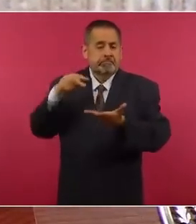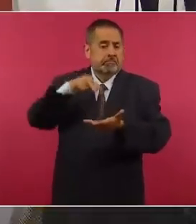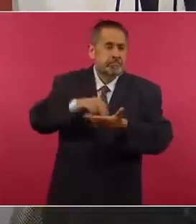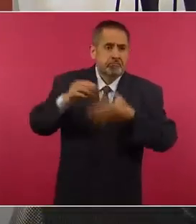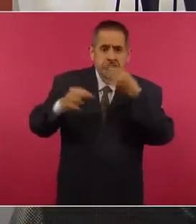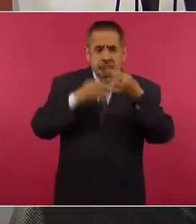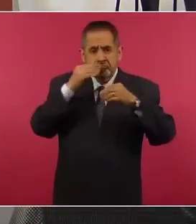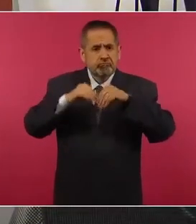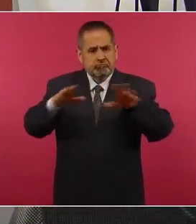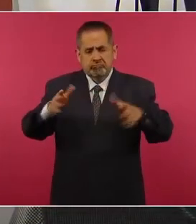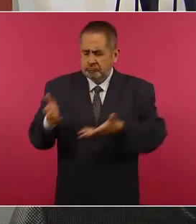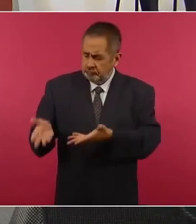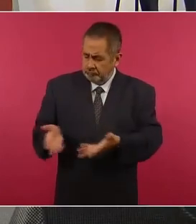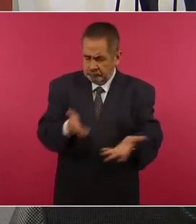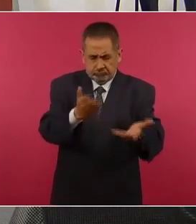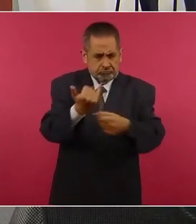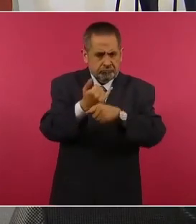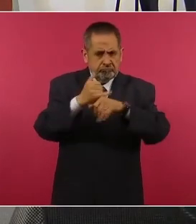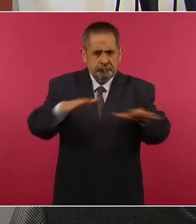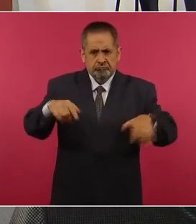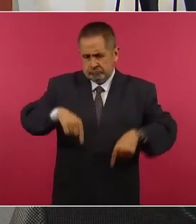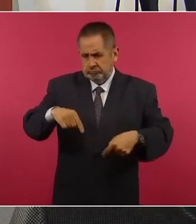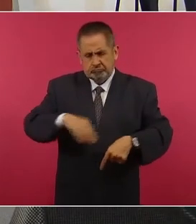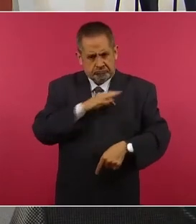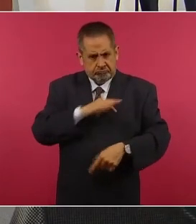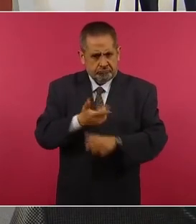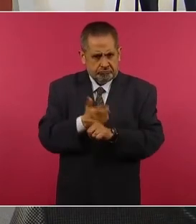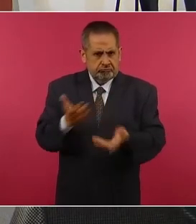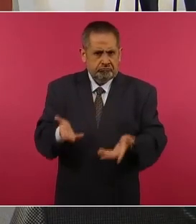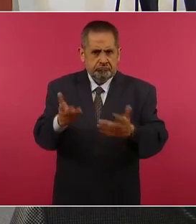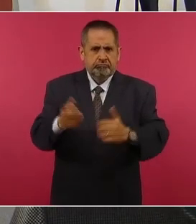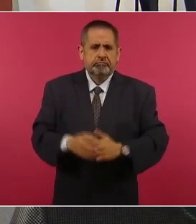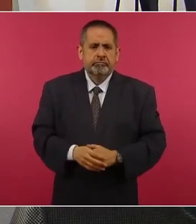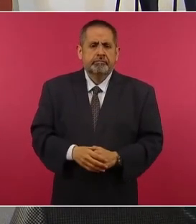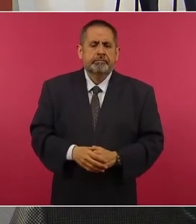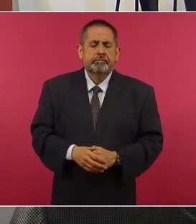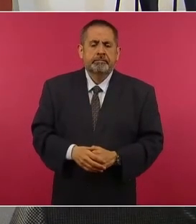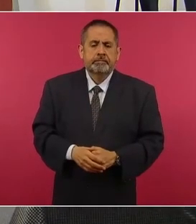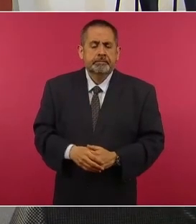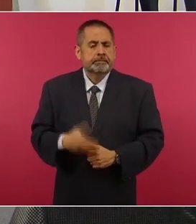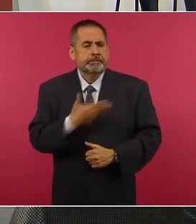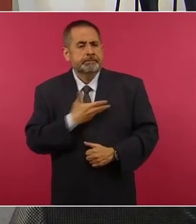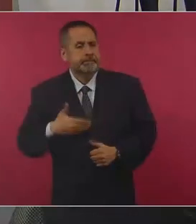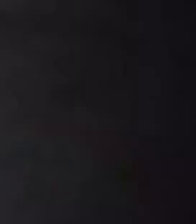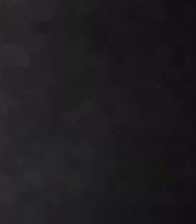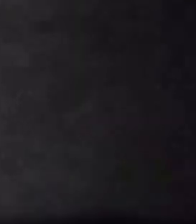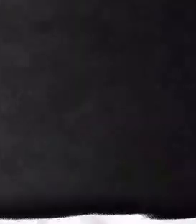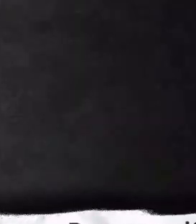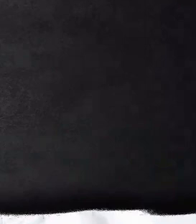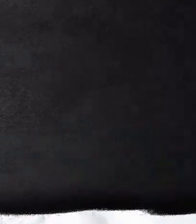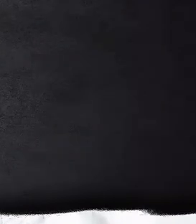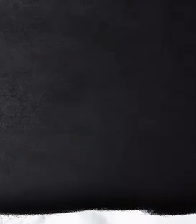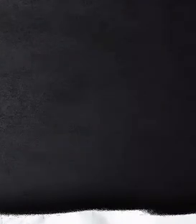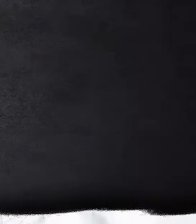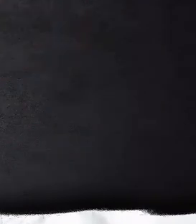informar, aquí está este foro, esta tribuna. Muchas gracias, presidente. Mi segundo planteamiento.